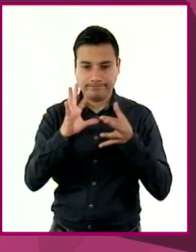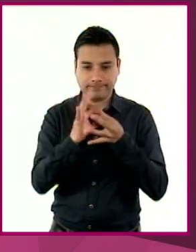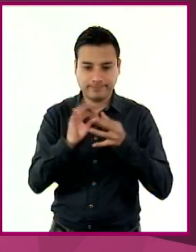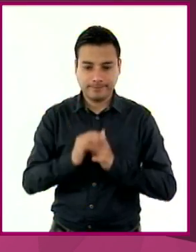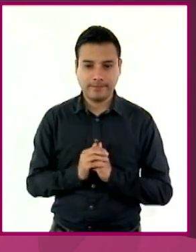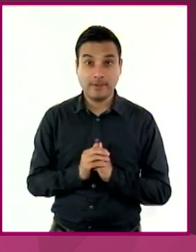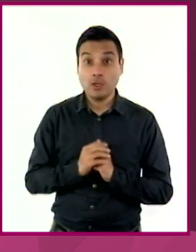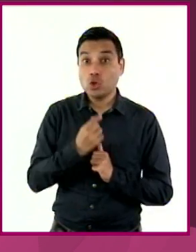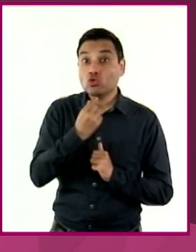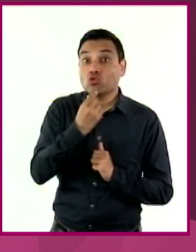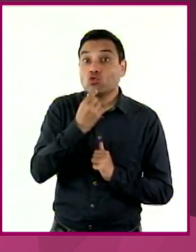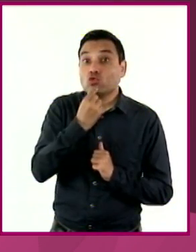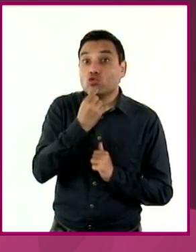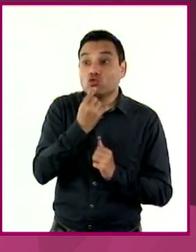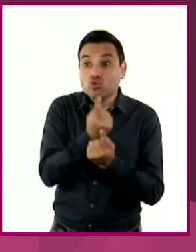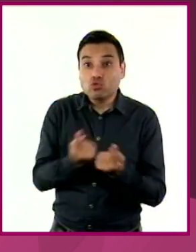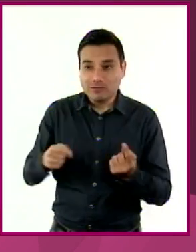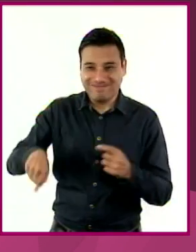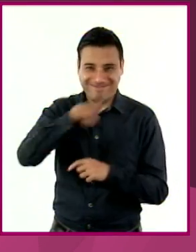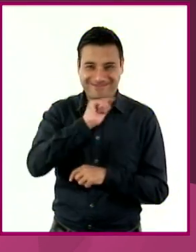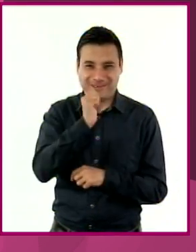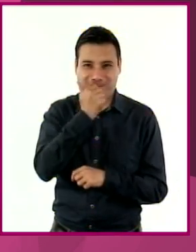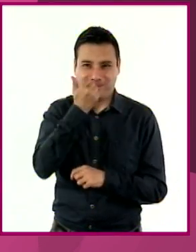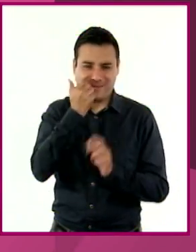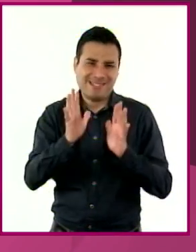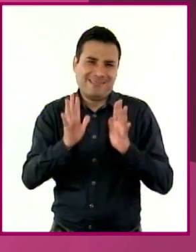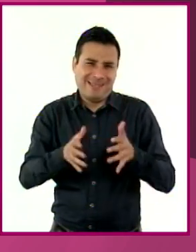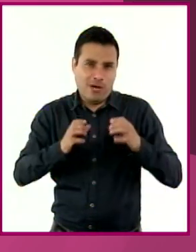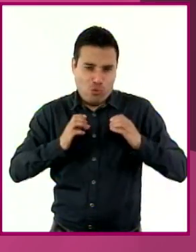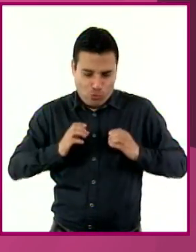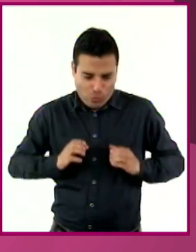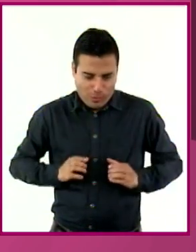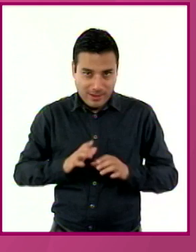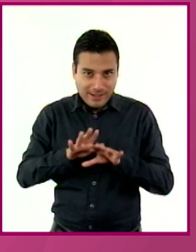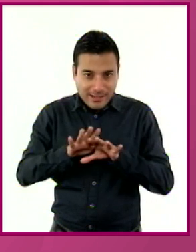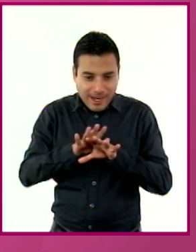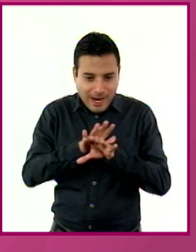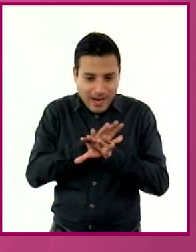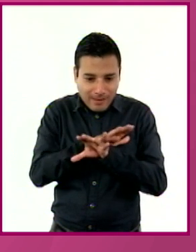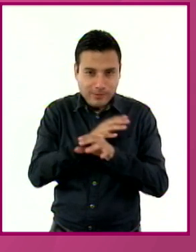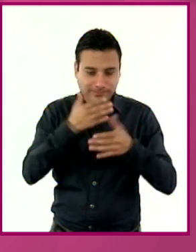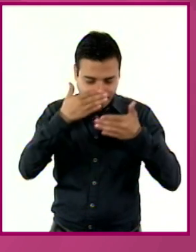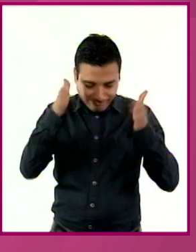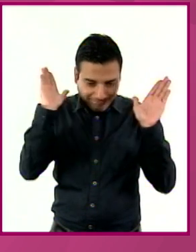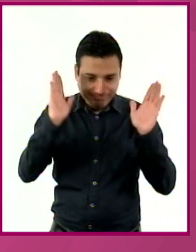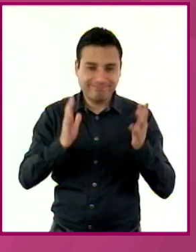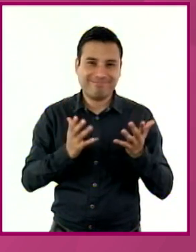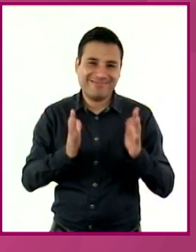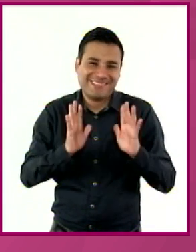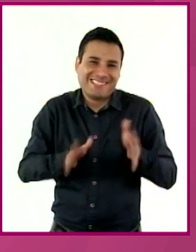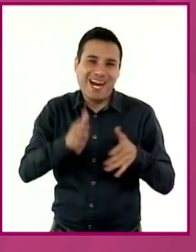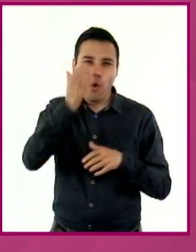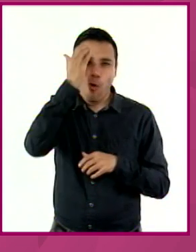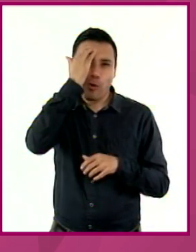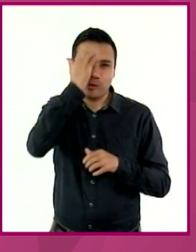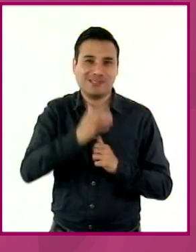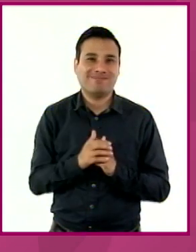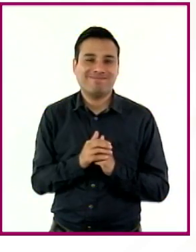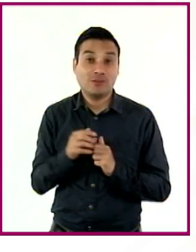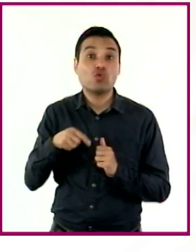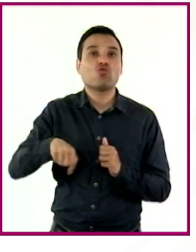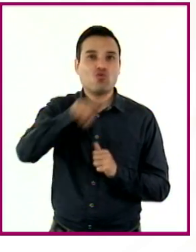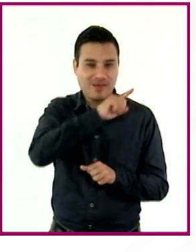niños son más conscientes de su cuerpo y de los cambios que experimentan, por lo que es importante que ustedes